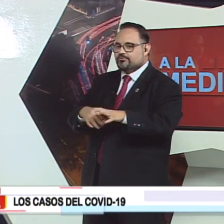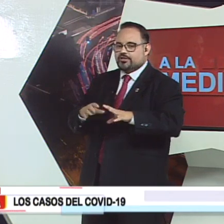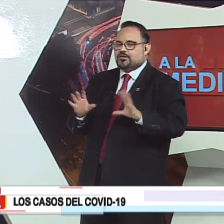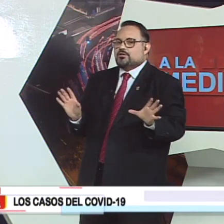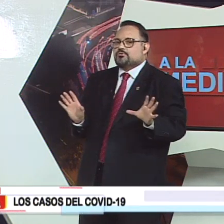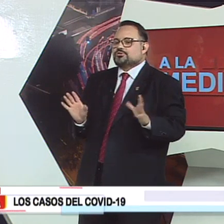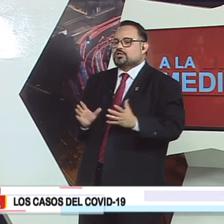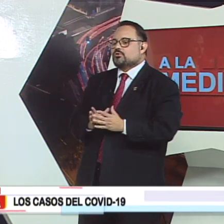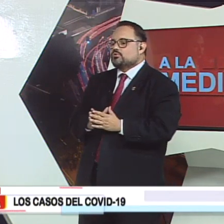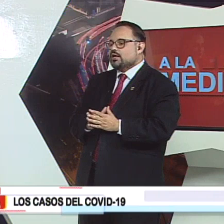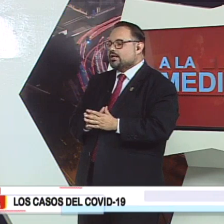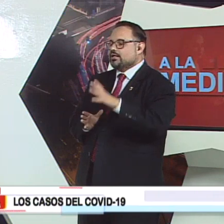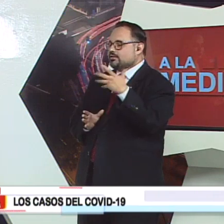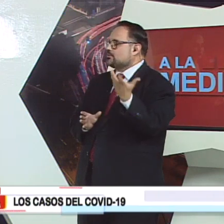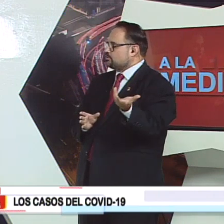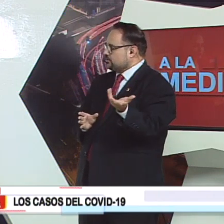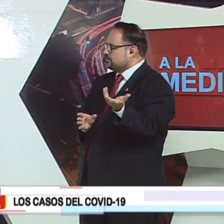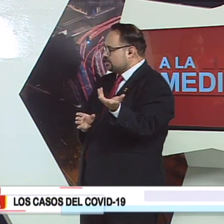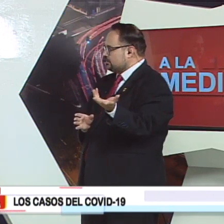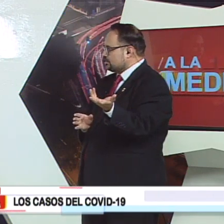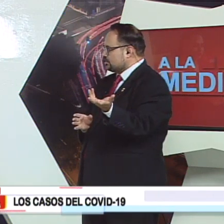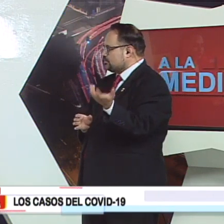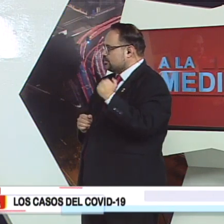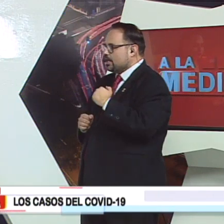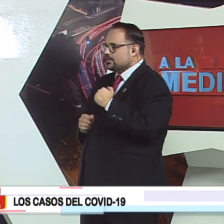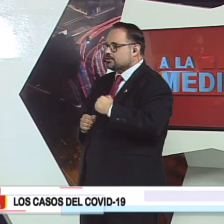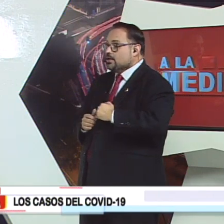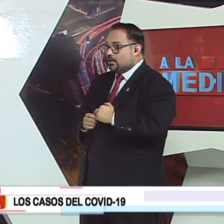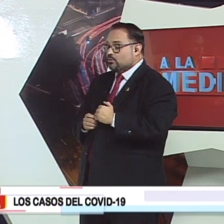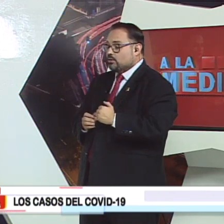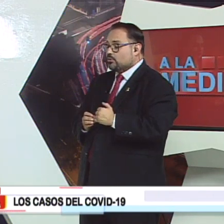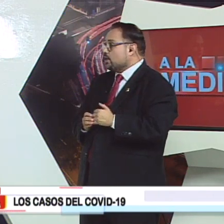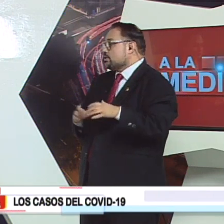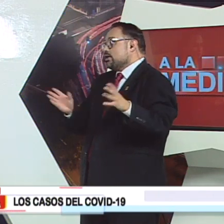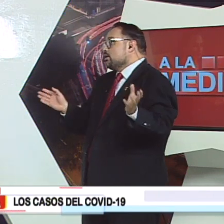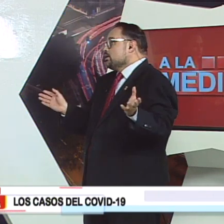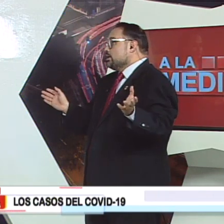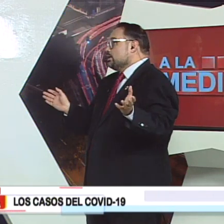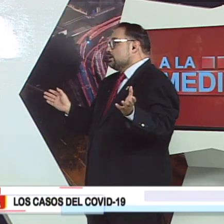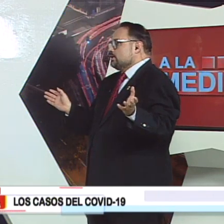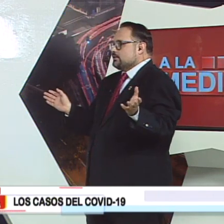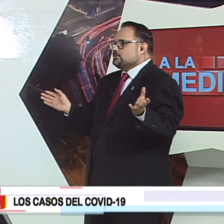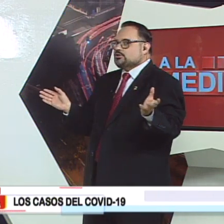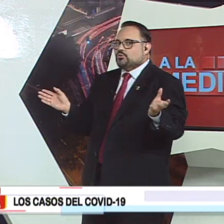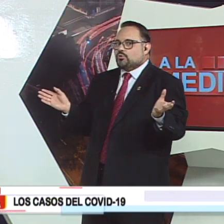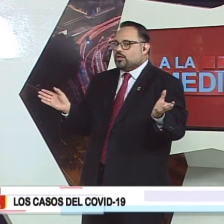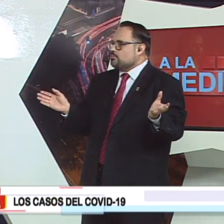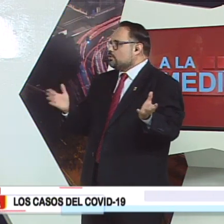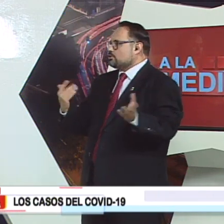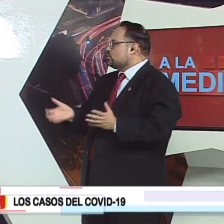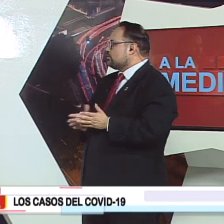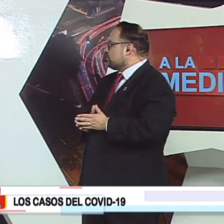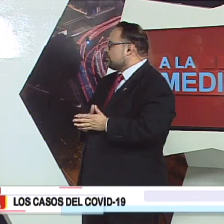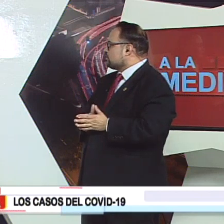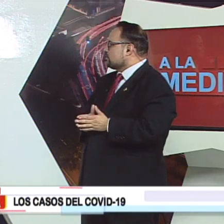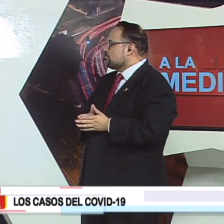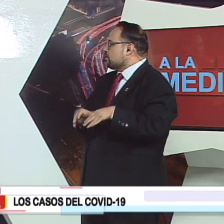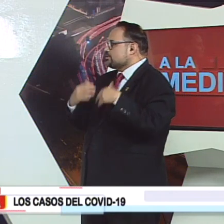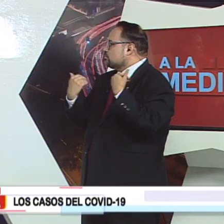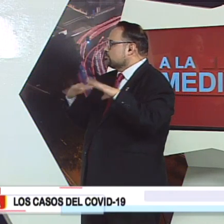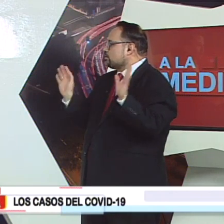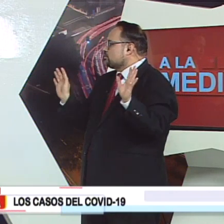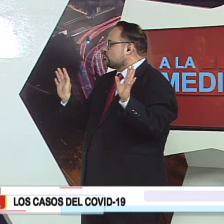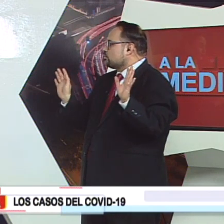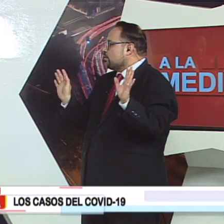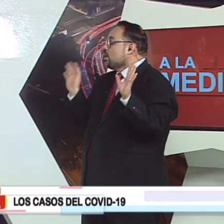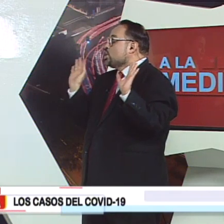nos enfrentamos a una reactivación de ciertas actividades en lo laboral, ya el tránsito, por ejemplo, en la ciudad de Guatemala, Sandy,